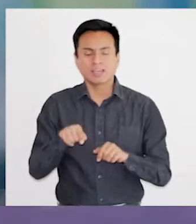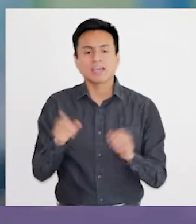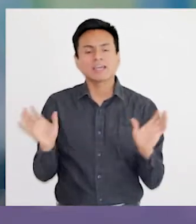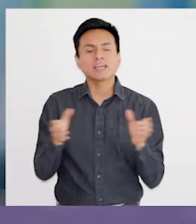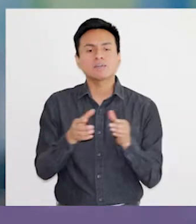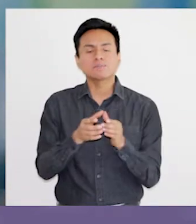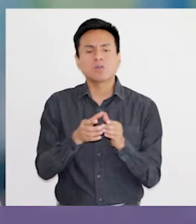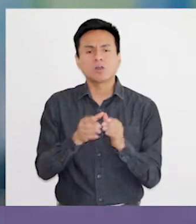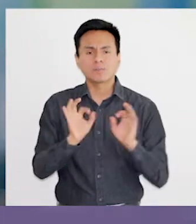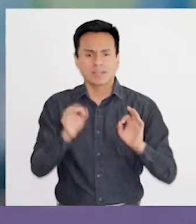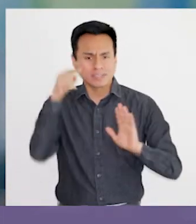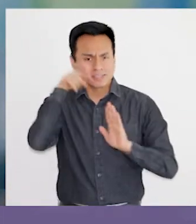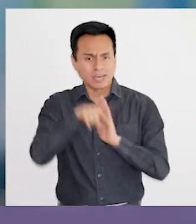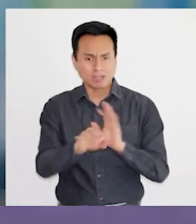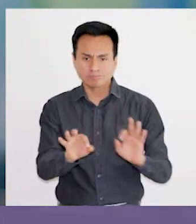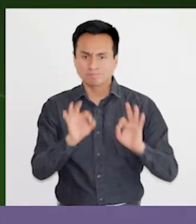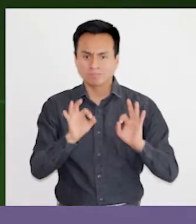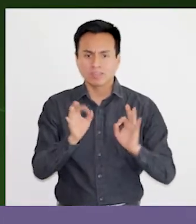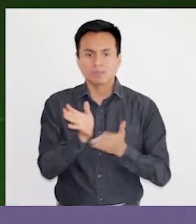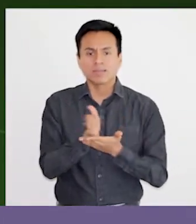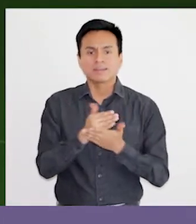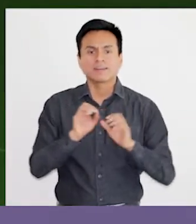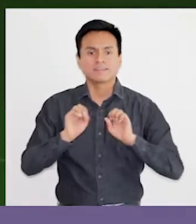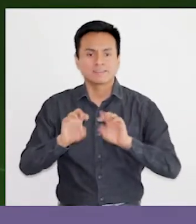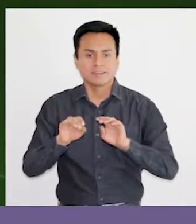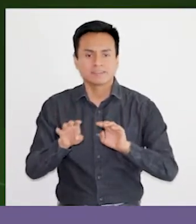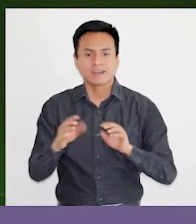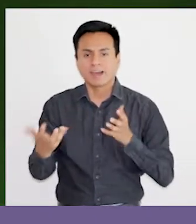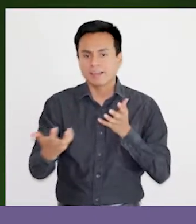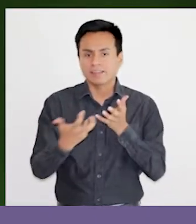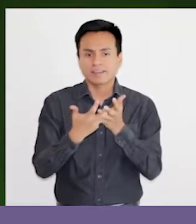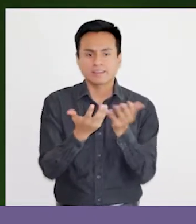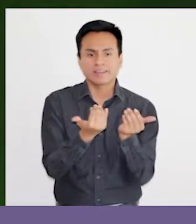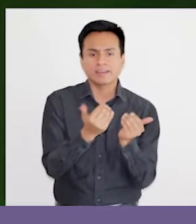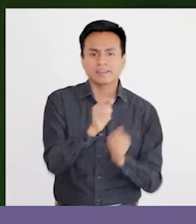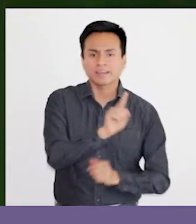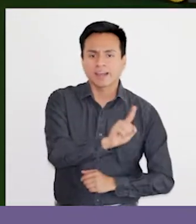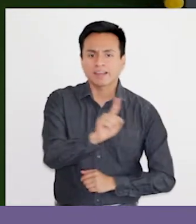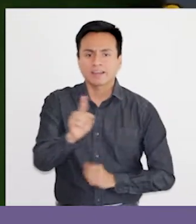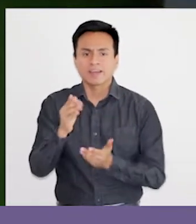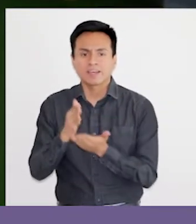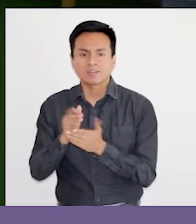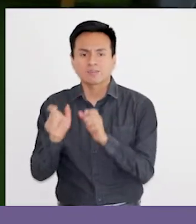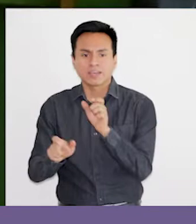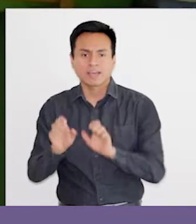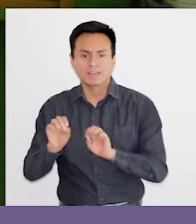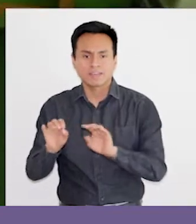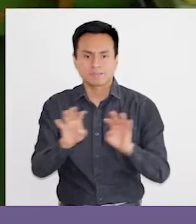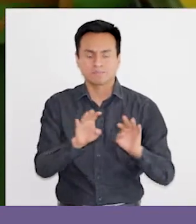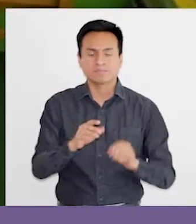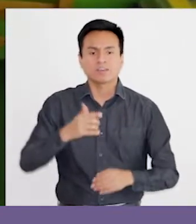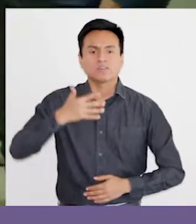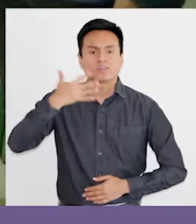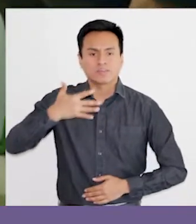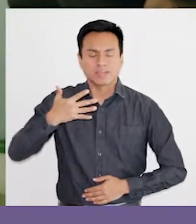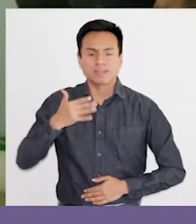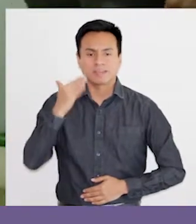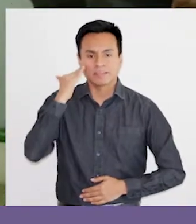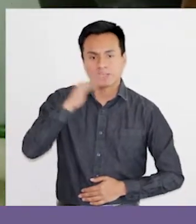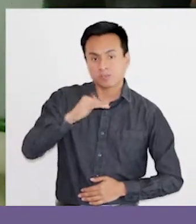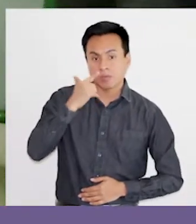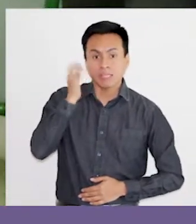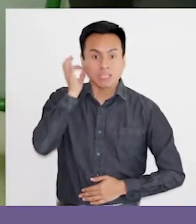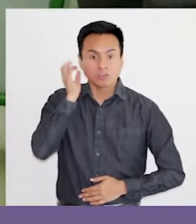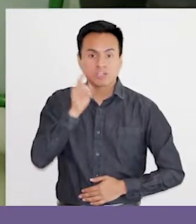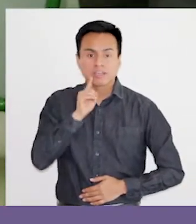a cargo de un equipo altamente especializado que tiene un plan de enseñanza que se adapta a las necesidades de cada estudiante, lo cual es fundamental